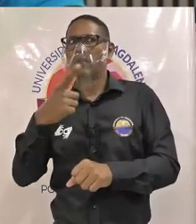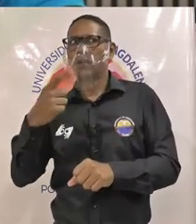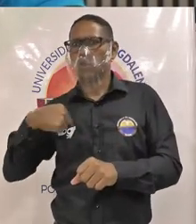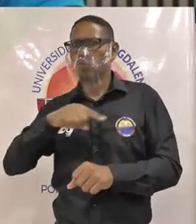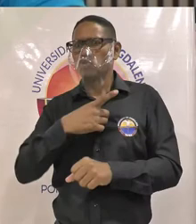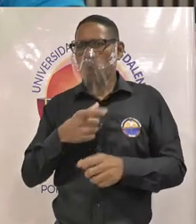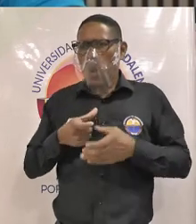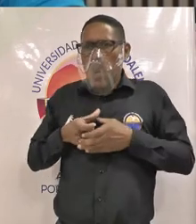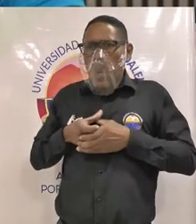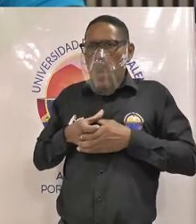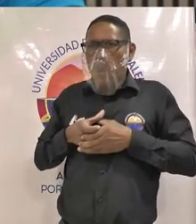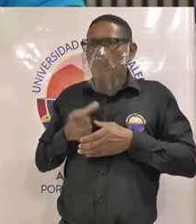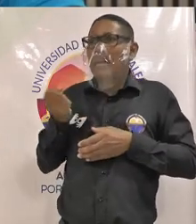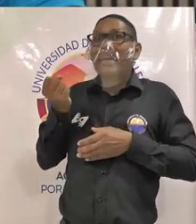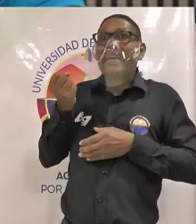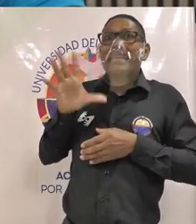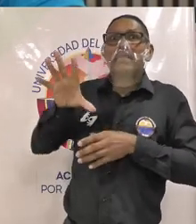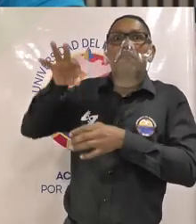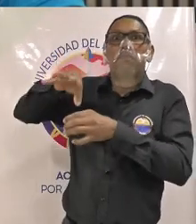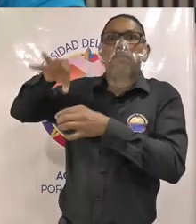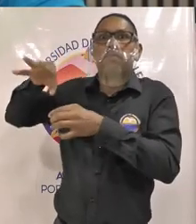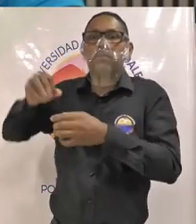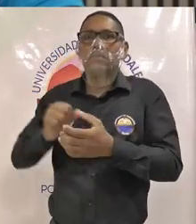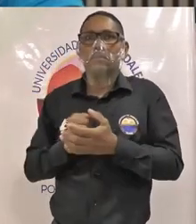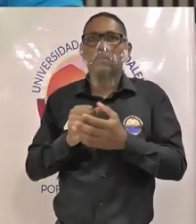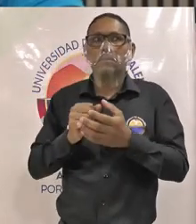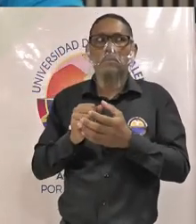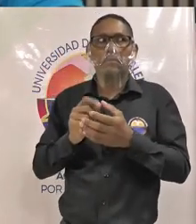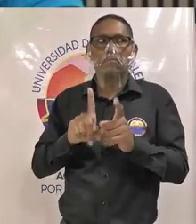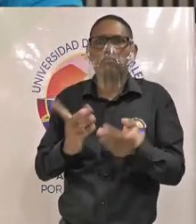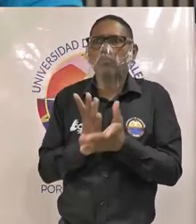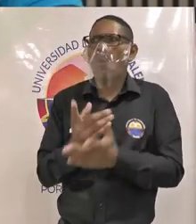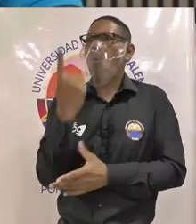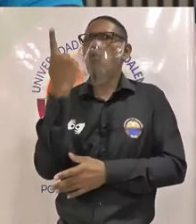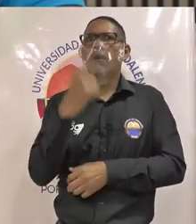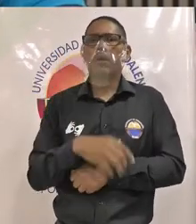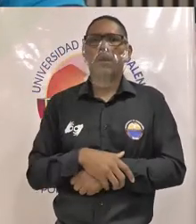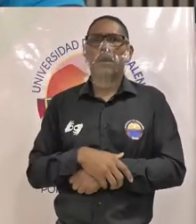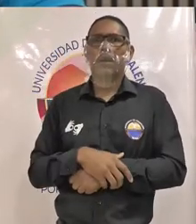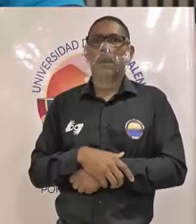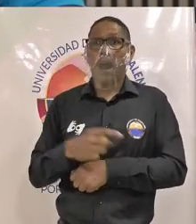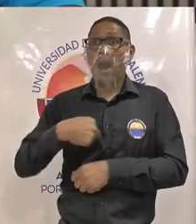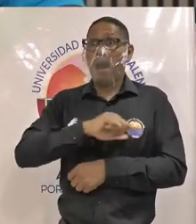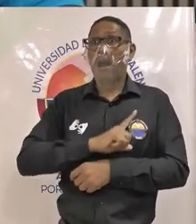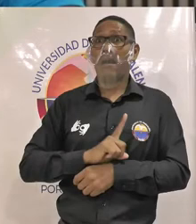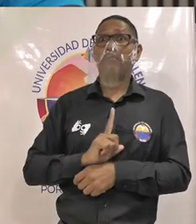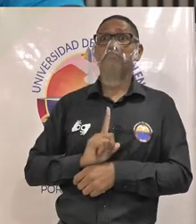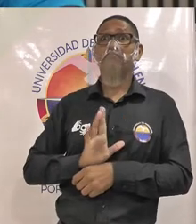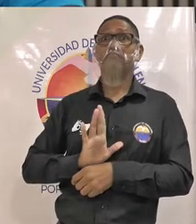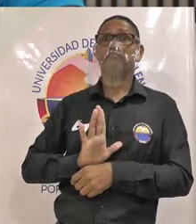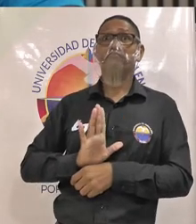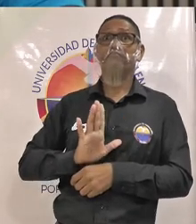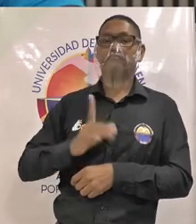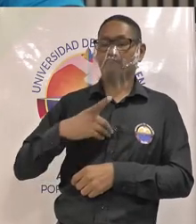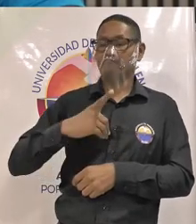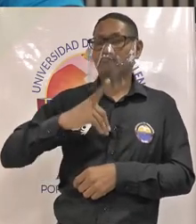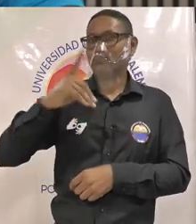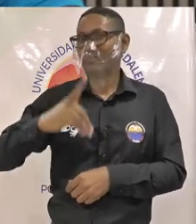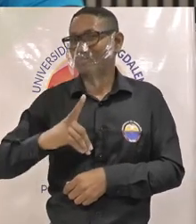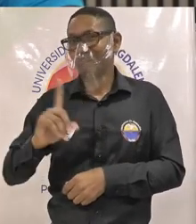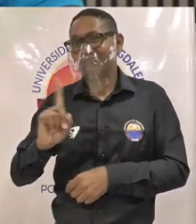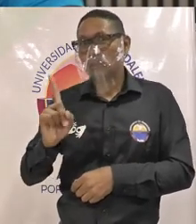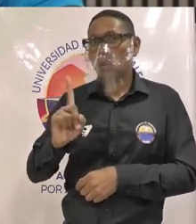como minoría son 15 votos y el del estudiante es simplemente uno no decidimos como lo dijo la profesora nosotros nos